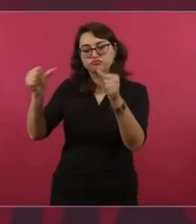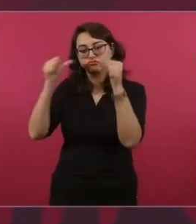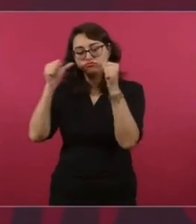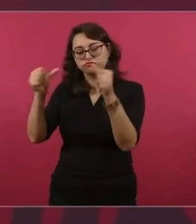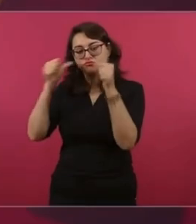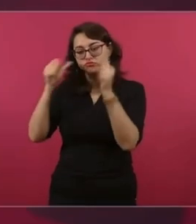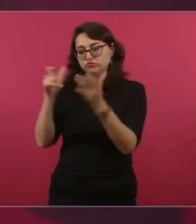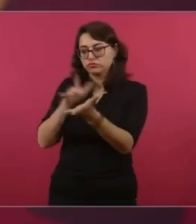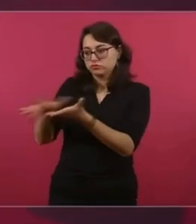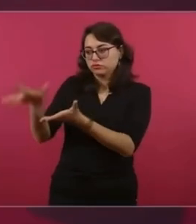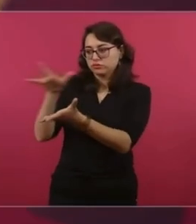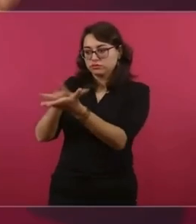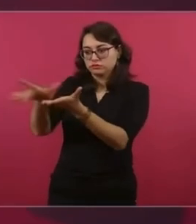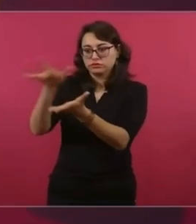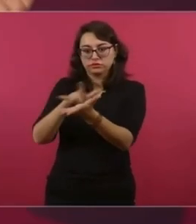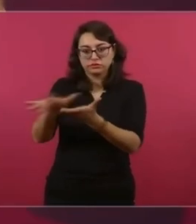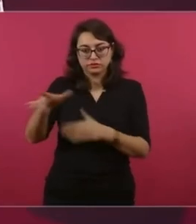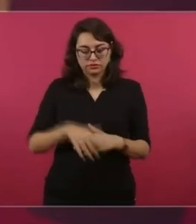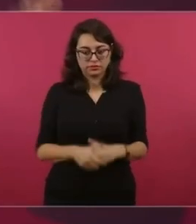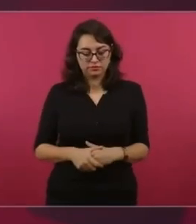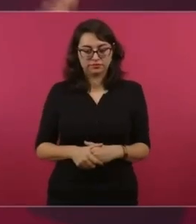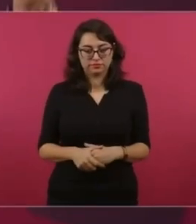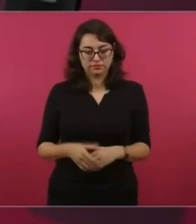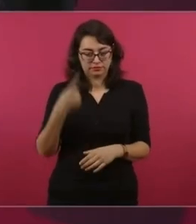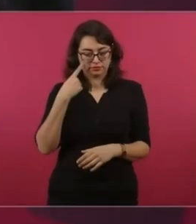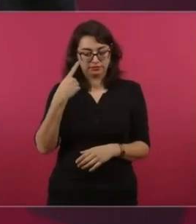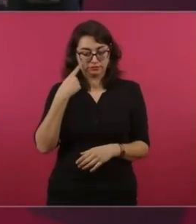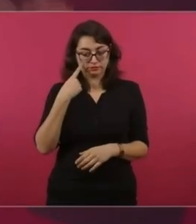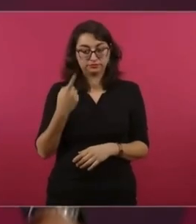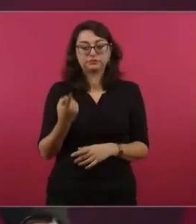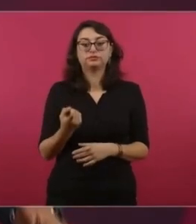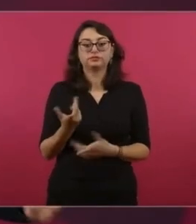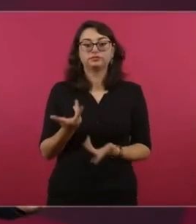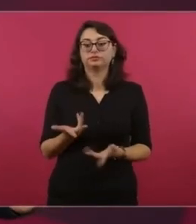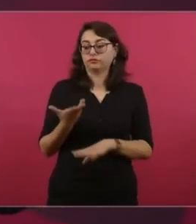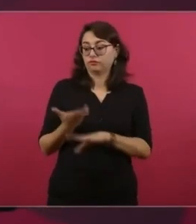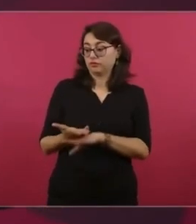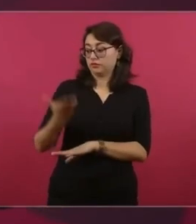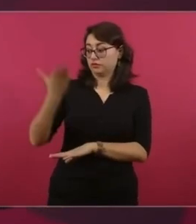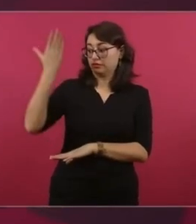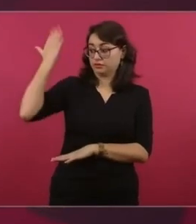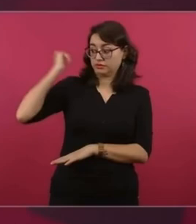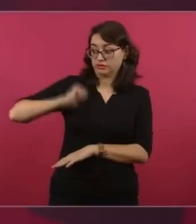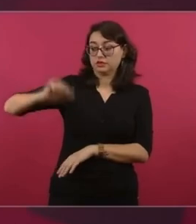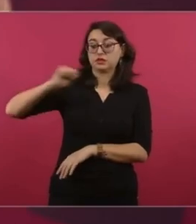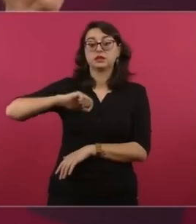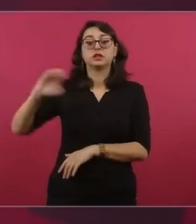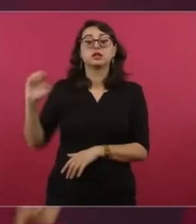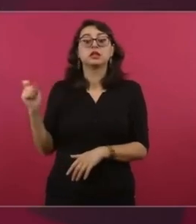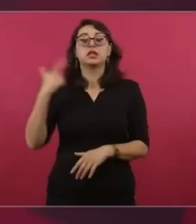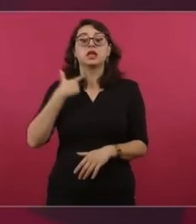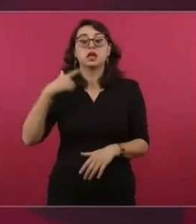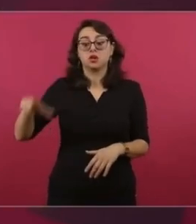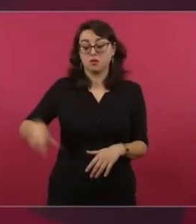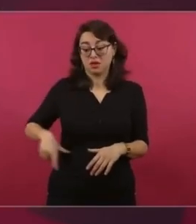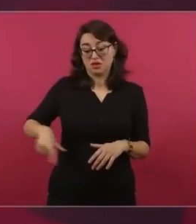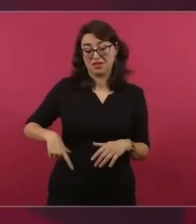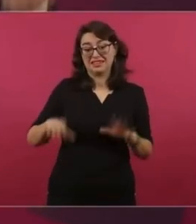600 mil millones de pesos al año, que es lo que estamos destinando ahora,